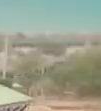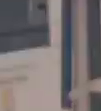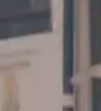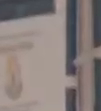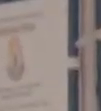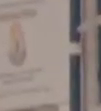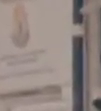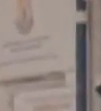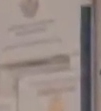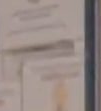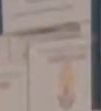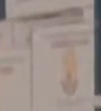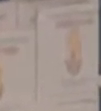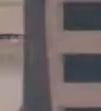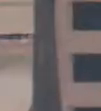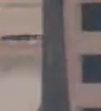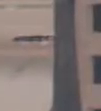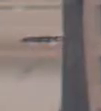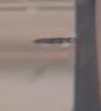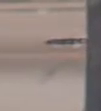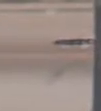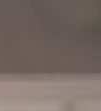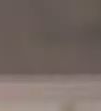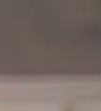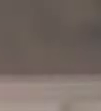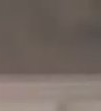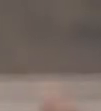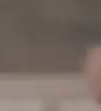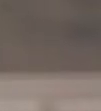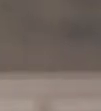Superando siempre toda adversidad.